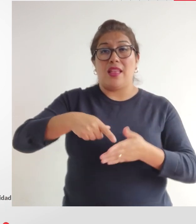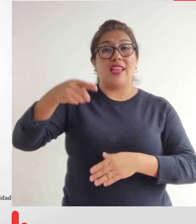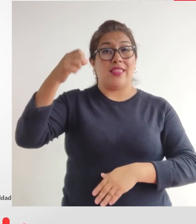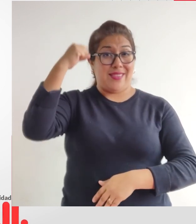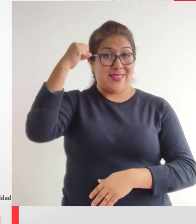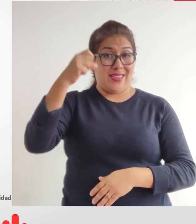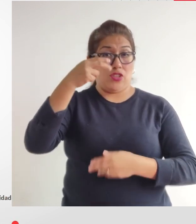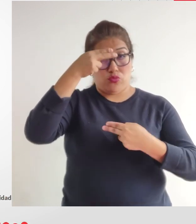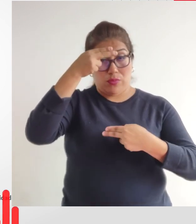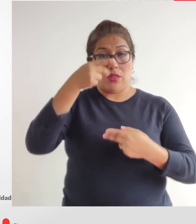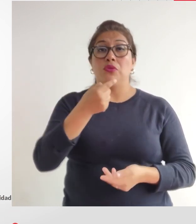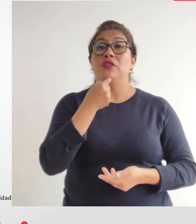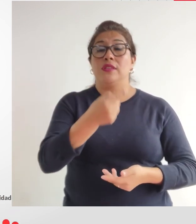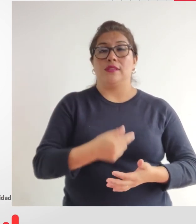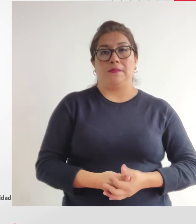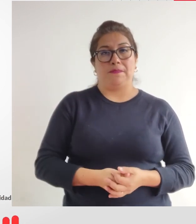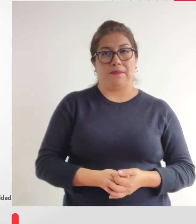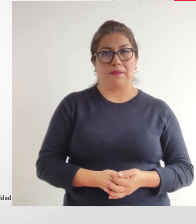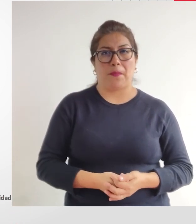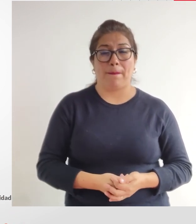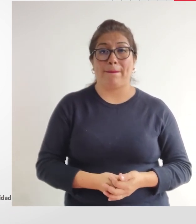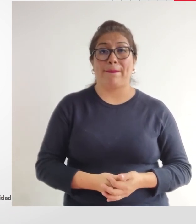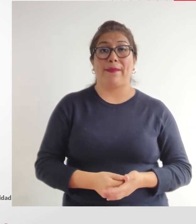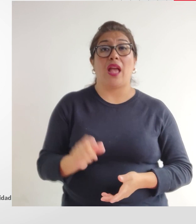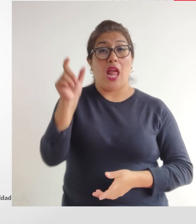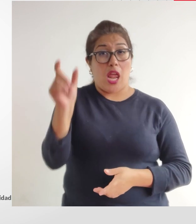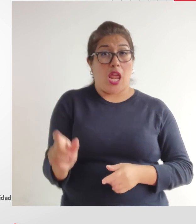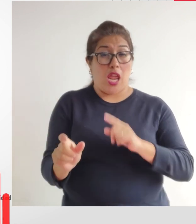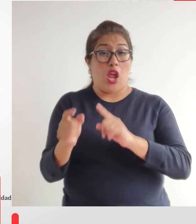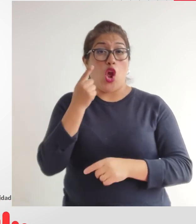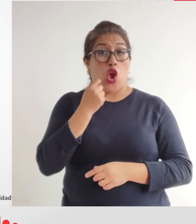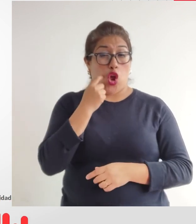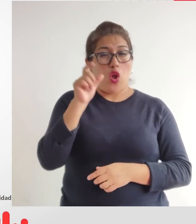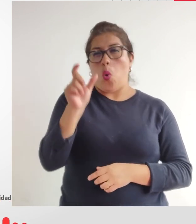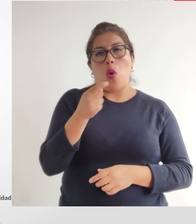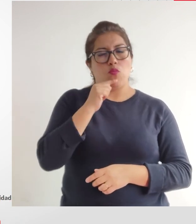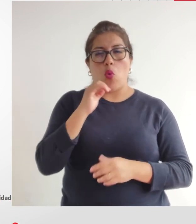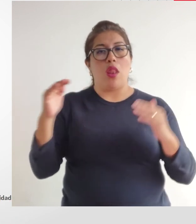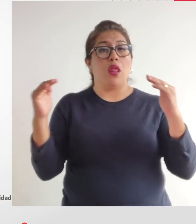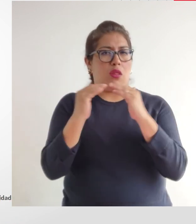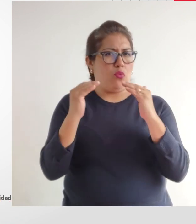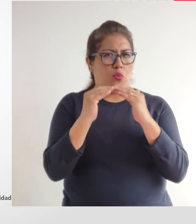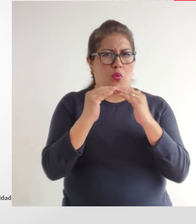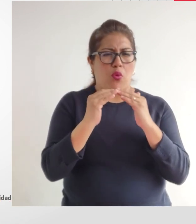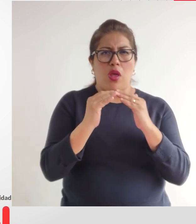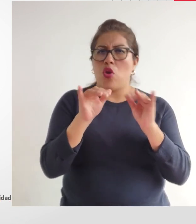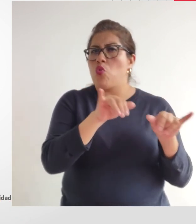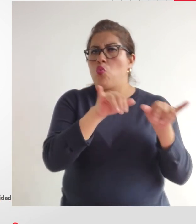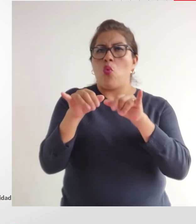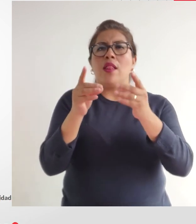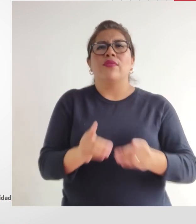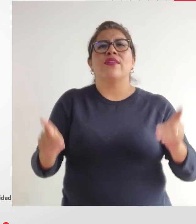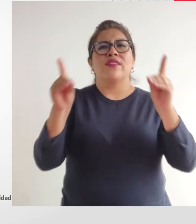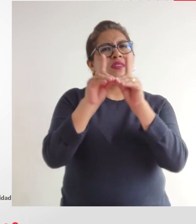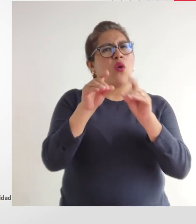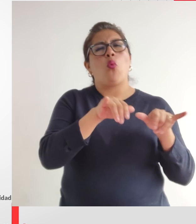derechos humanos dice lo siguiente el hombre nace libre e iguales en dignidad